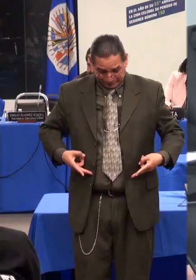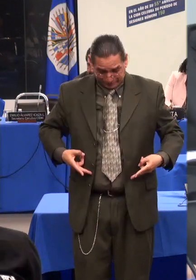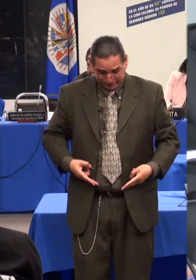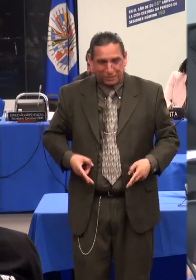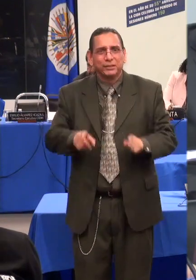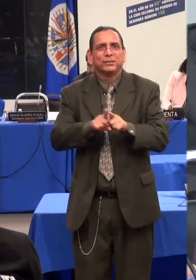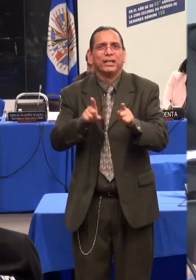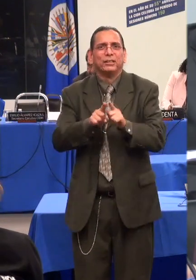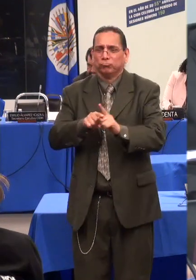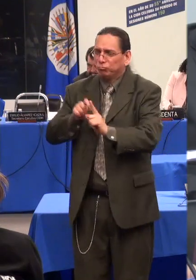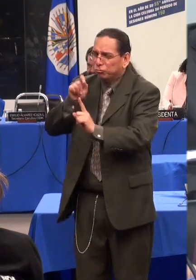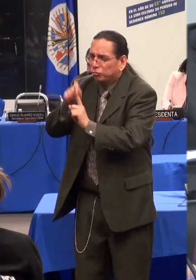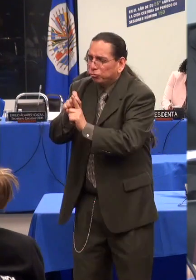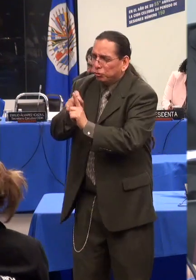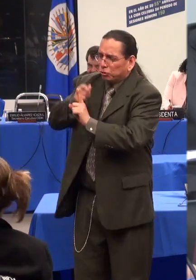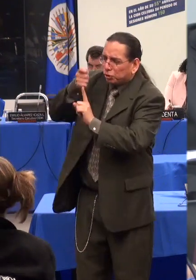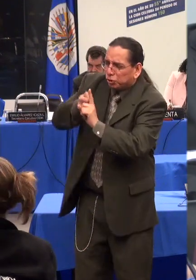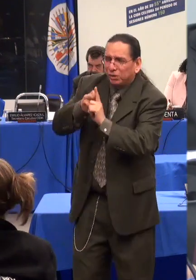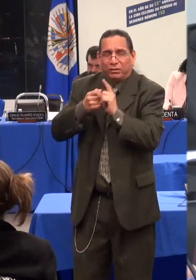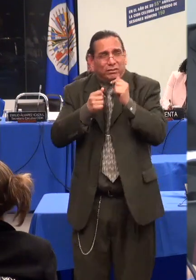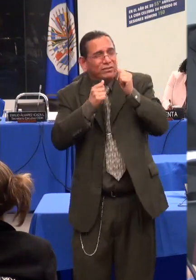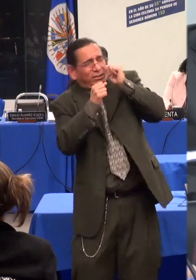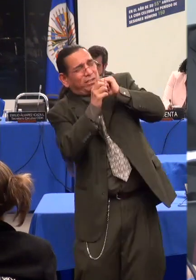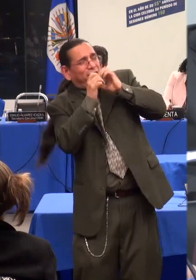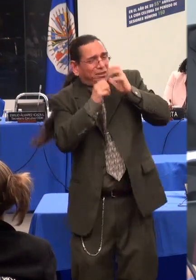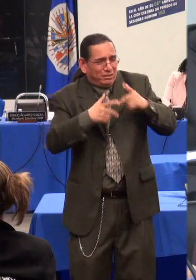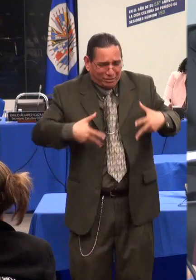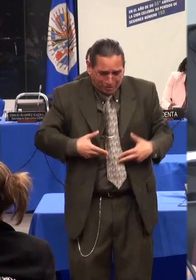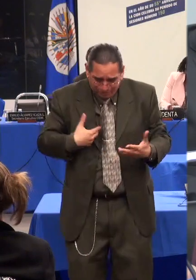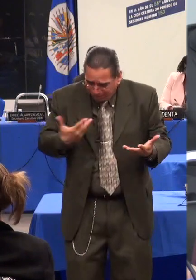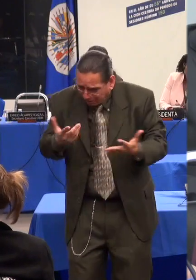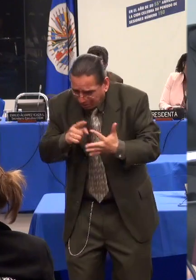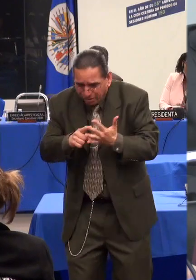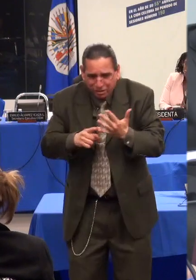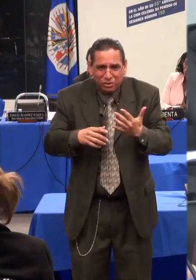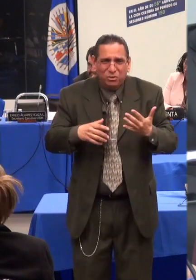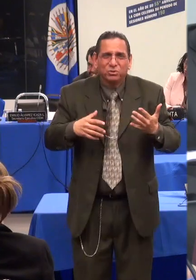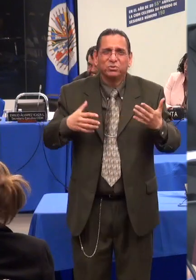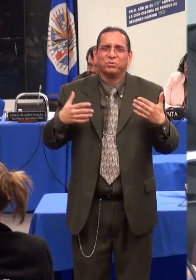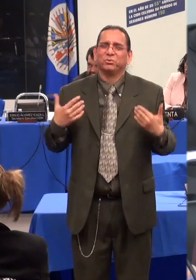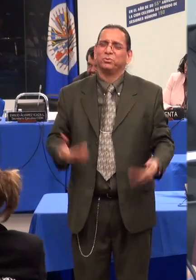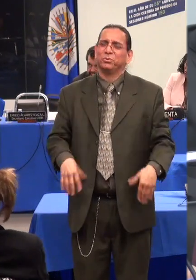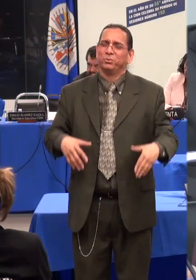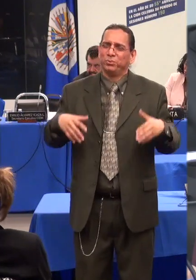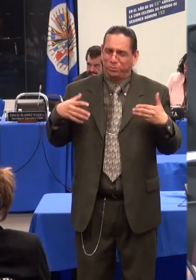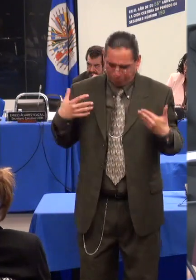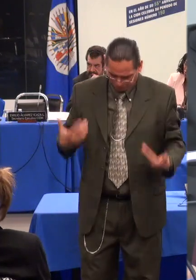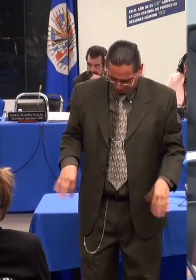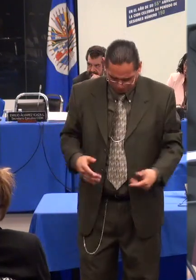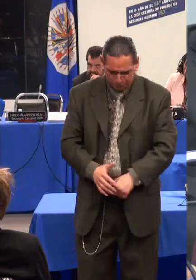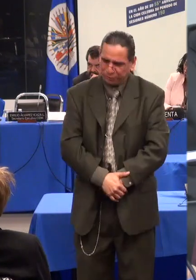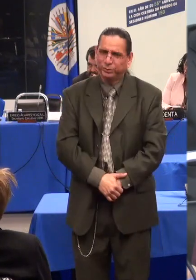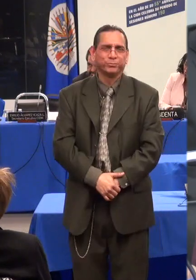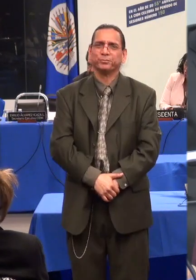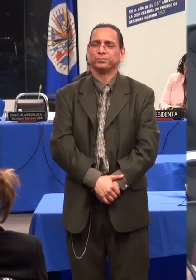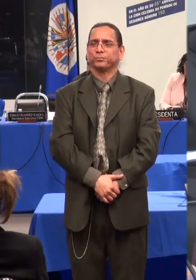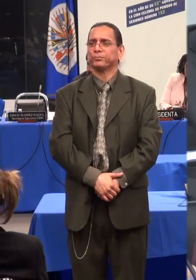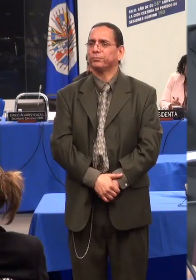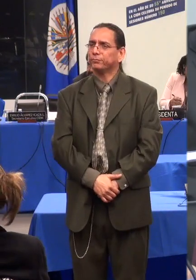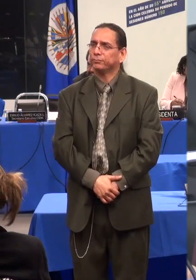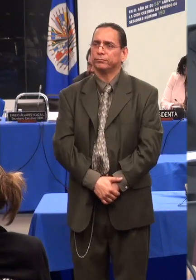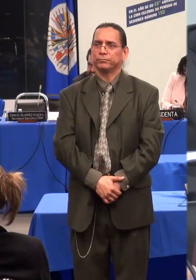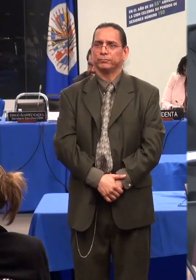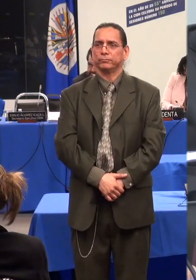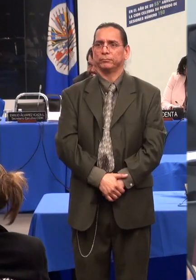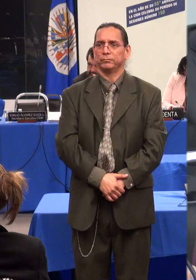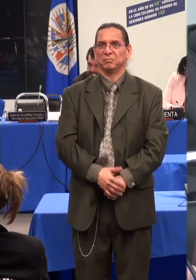Apenas hace una semana, la Corte Constitucional publicó información sobre la sentencia C-133 de 2014,